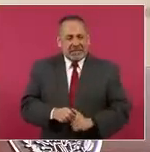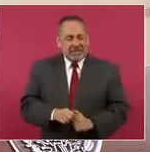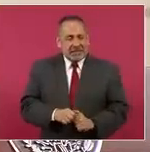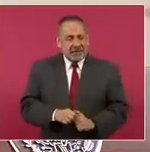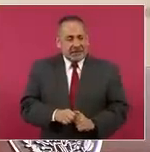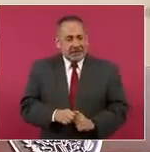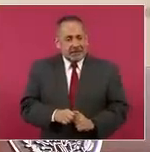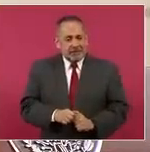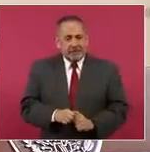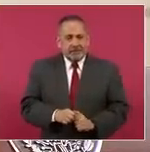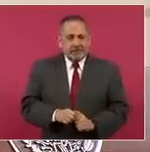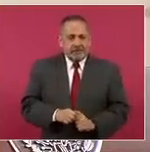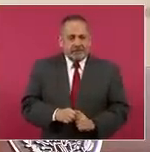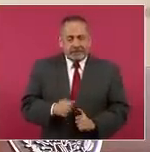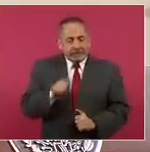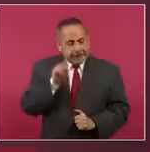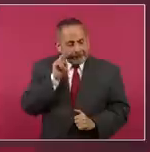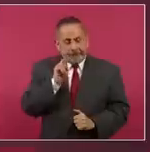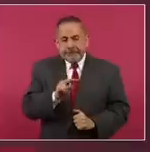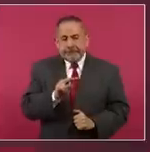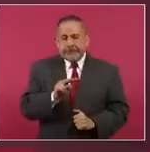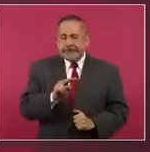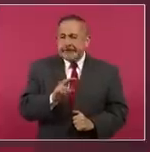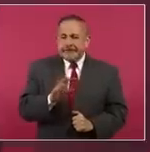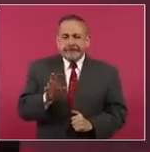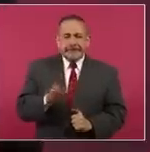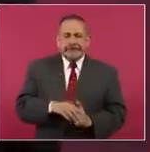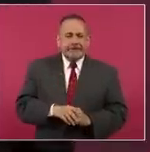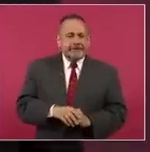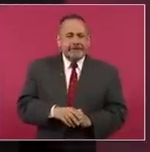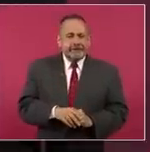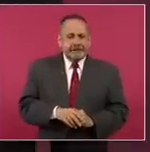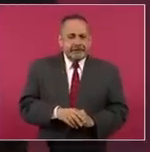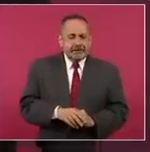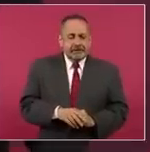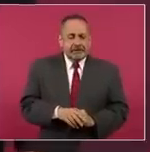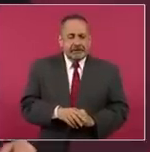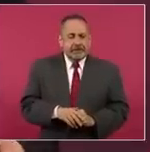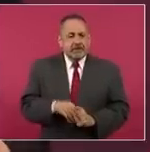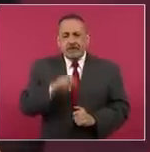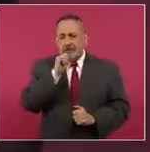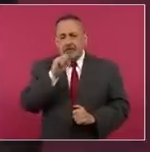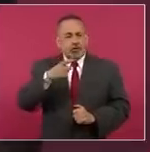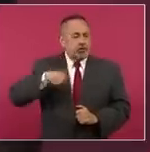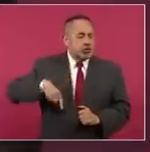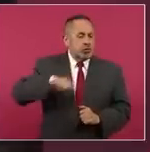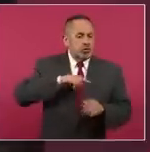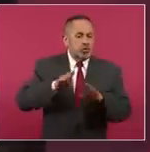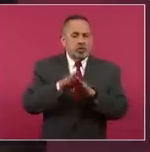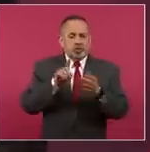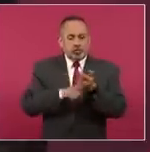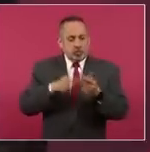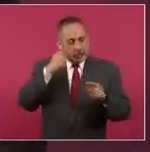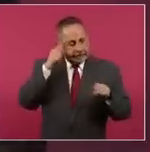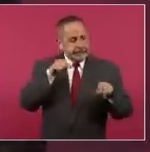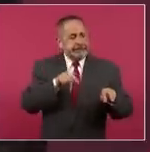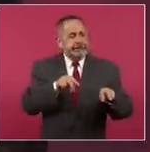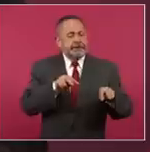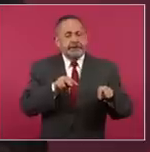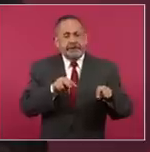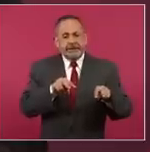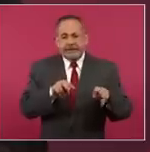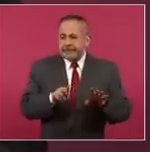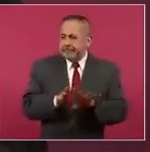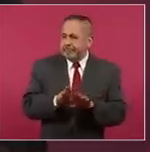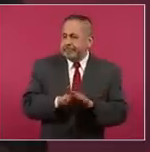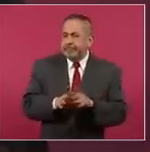Y pues estamos también constatando de